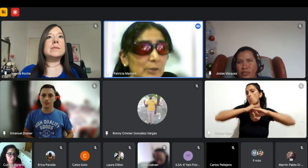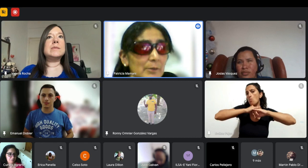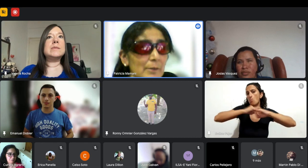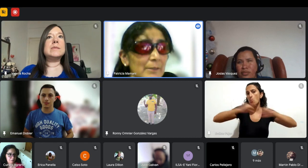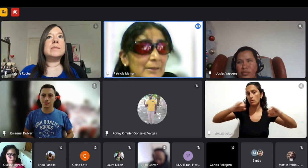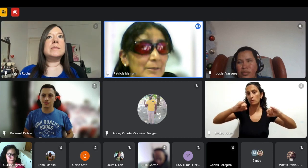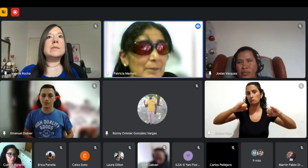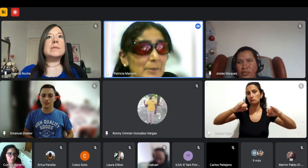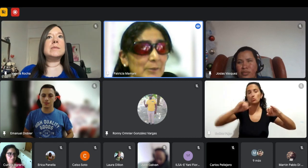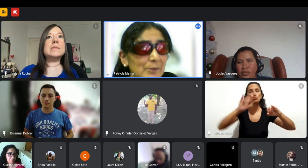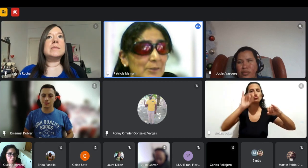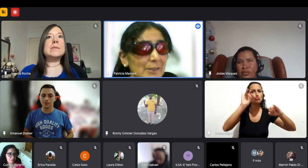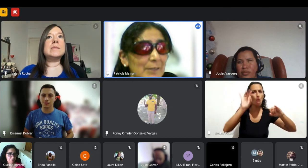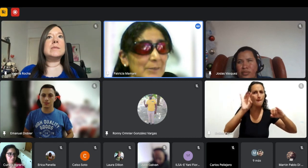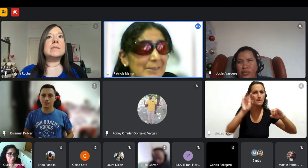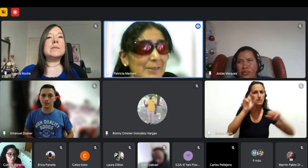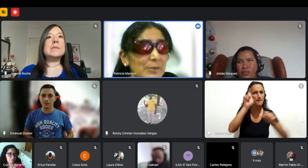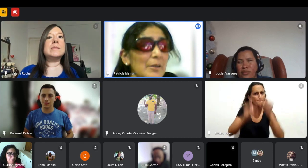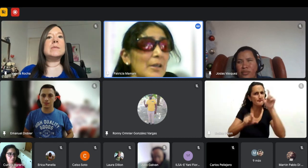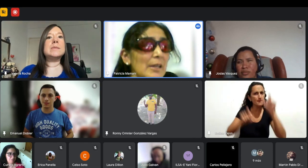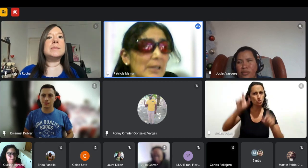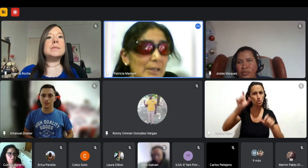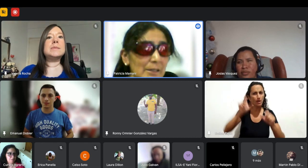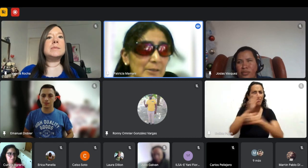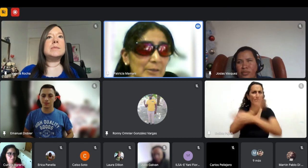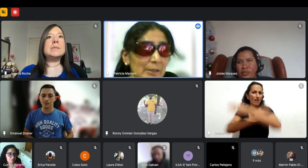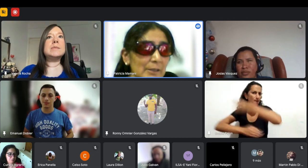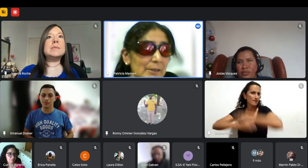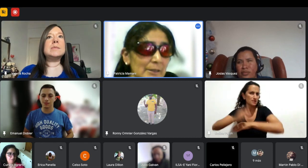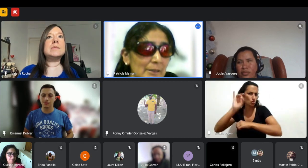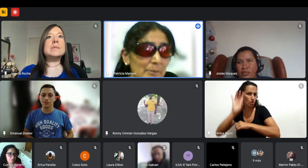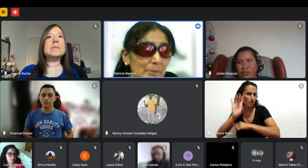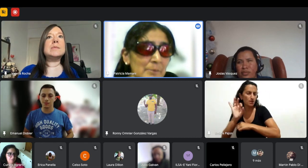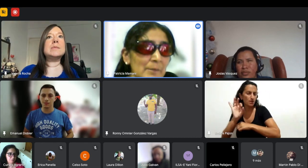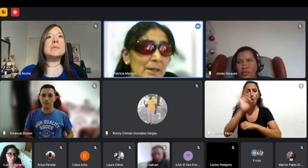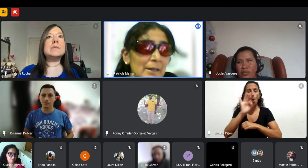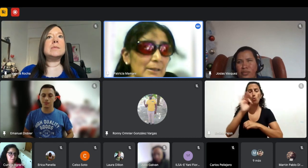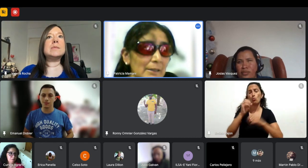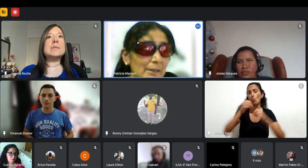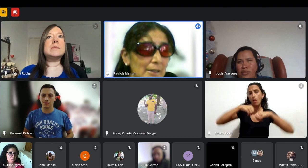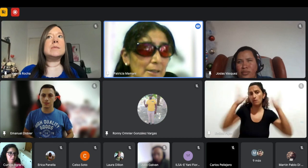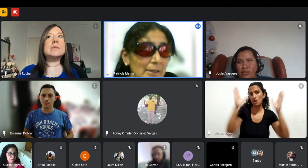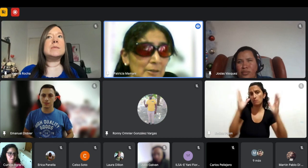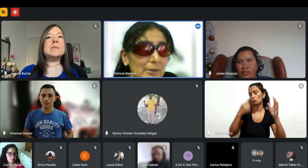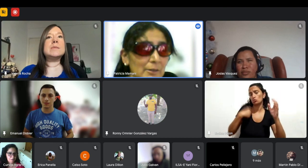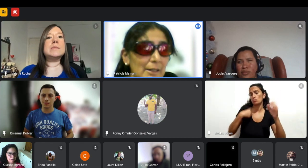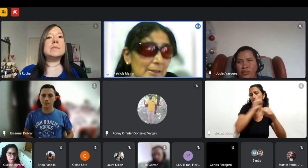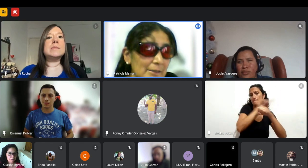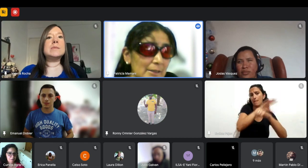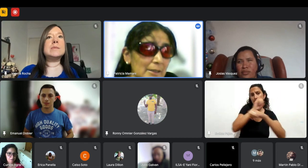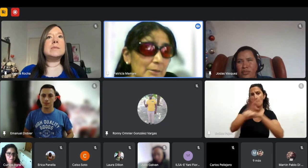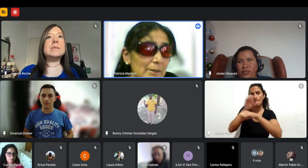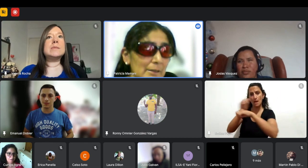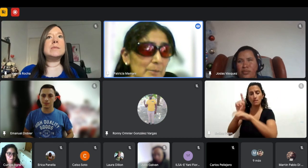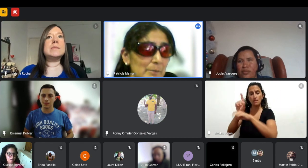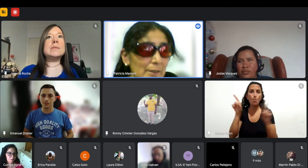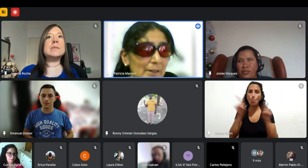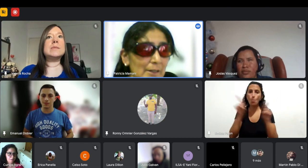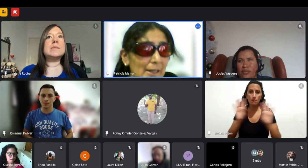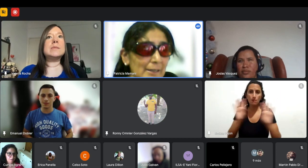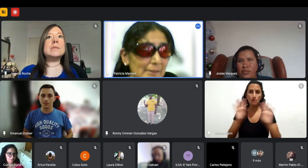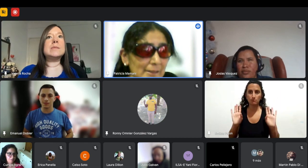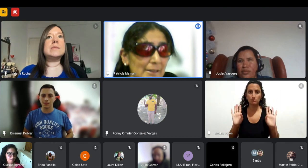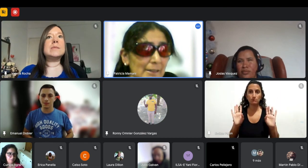exclusivamente para personas con discapacidad o no eh creo que también va eh y nos toca la iniciativa de